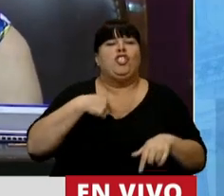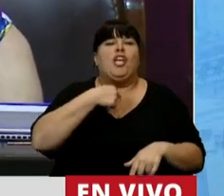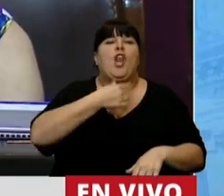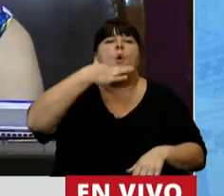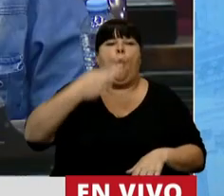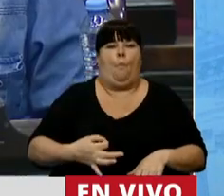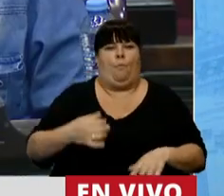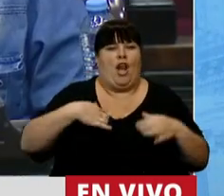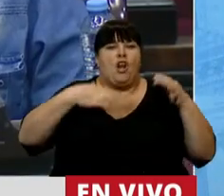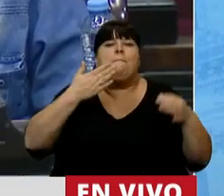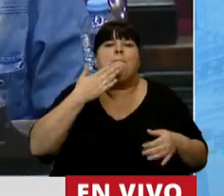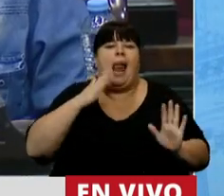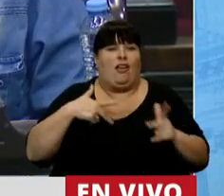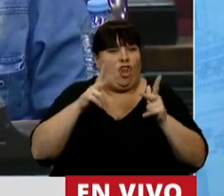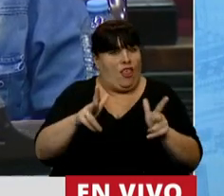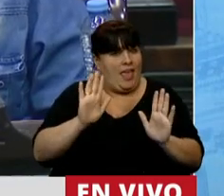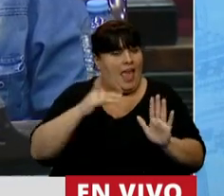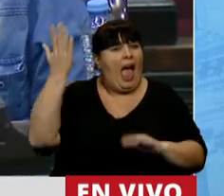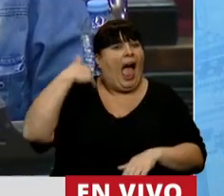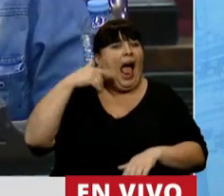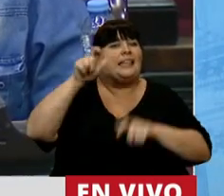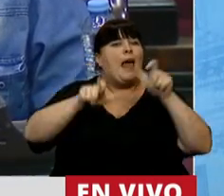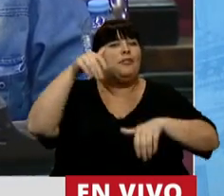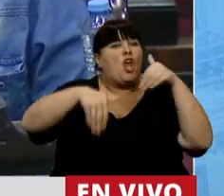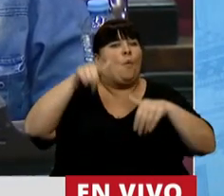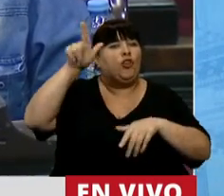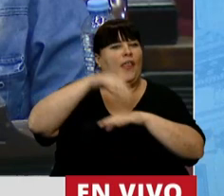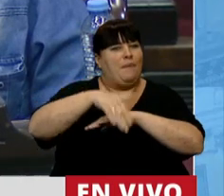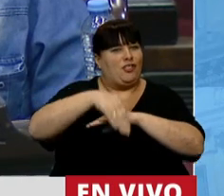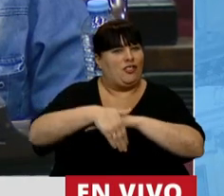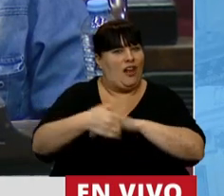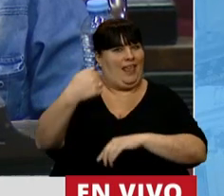cumplir el compromiso de la palabra que le di al electorado misionero.